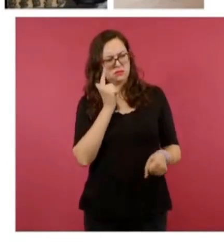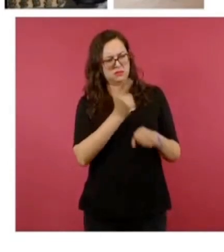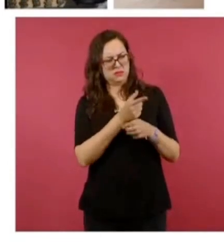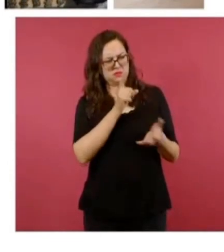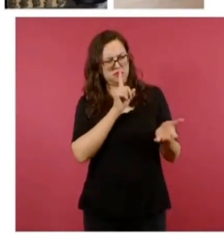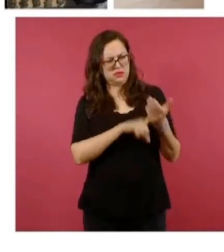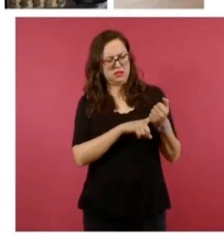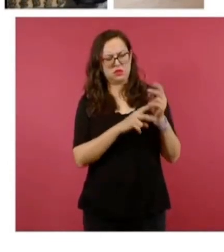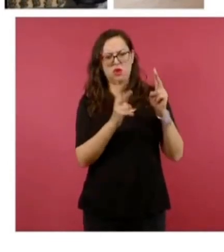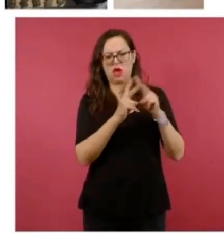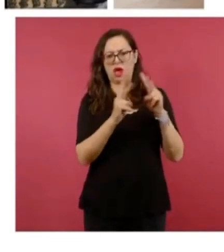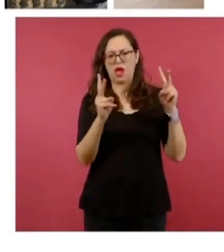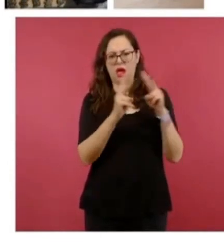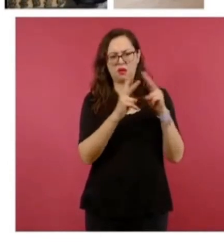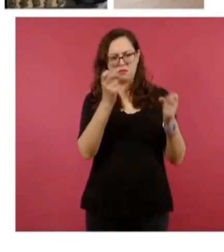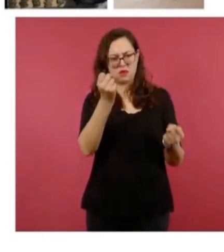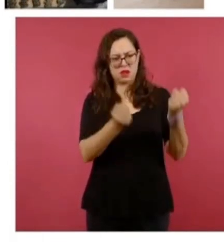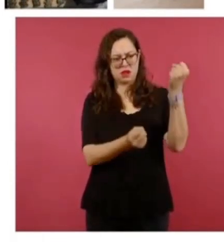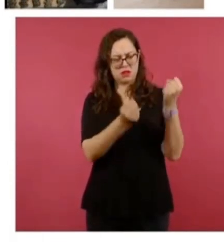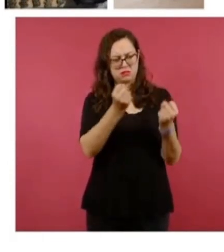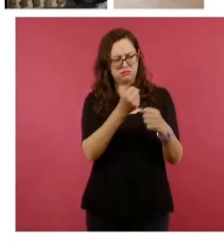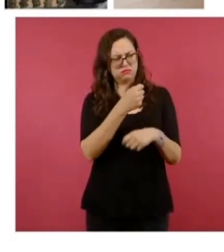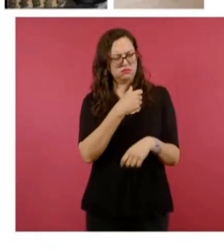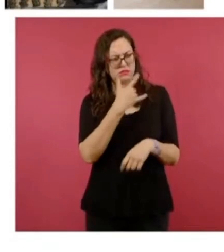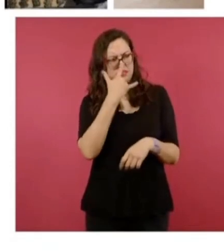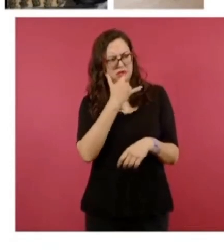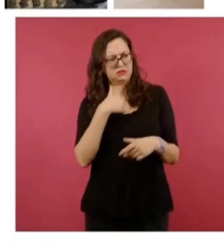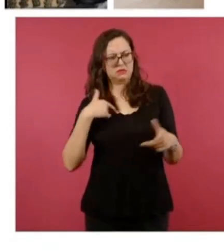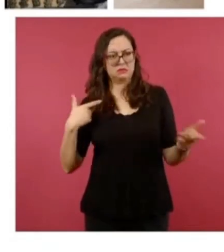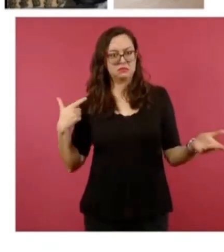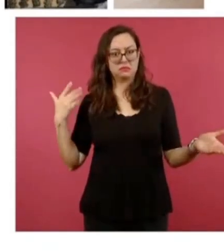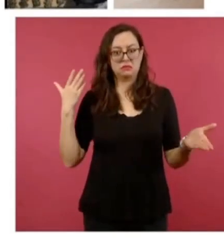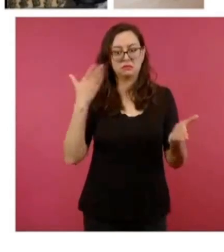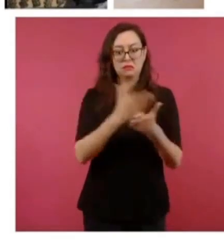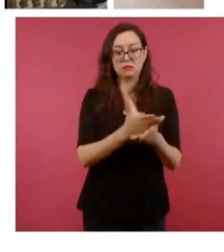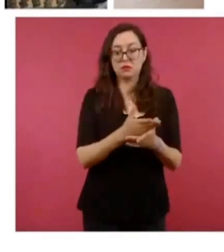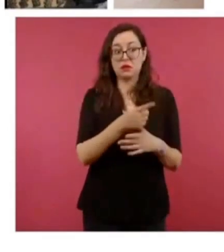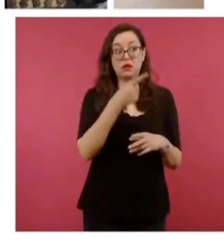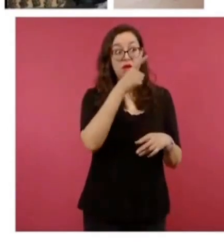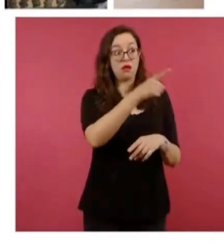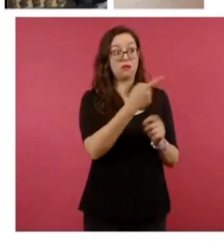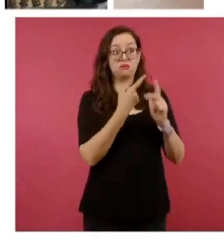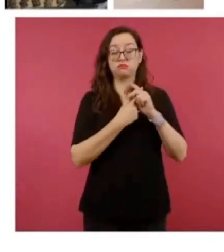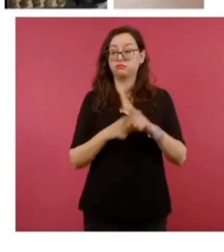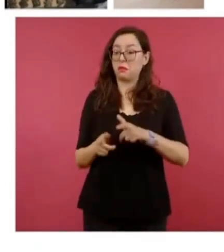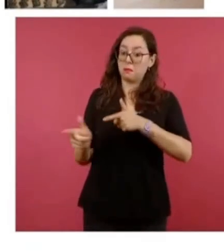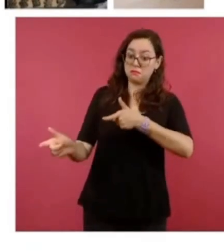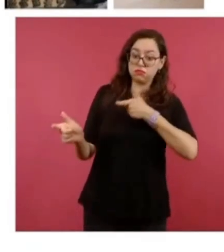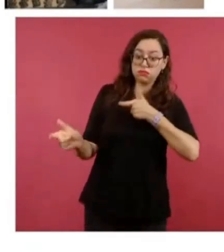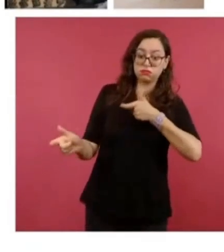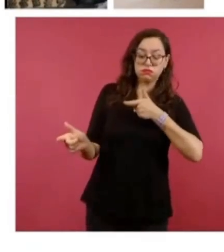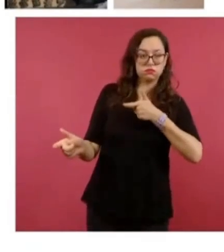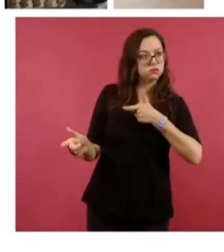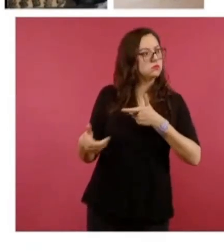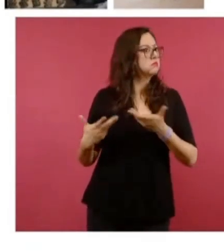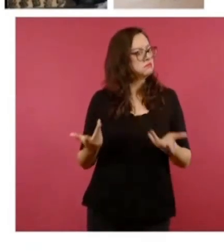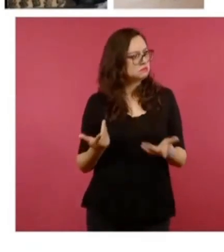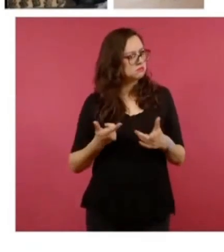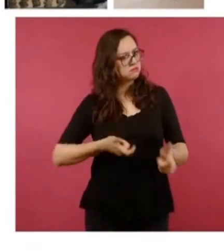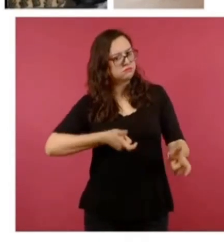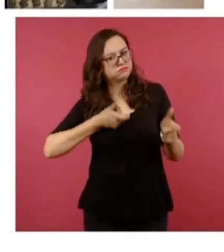armados quienes los agredieron con disparos de arma de fuego. Tras repeler la agresión,